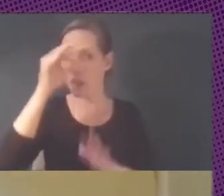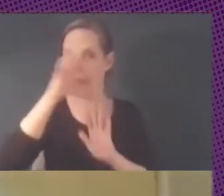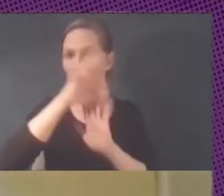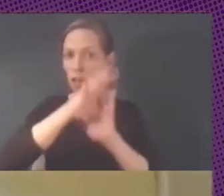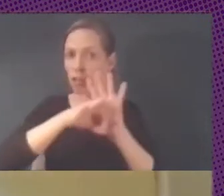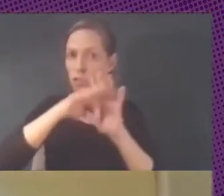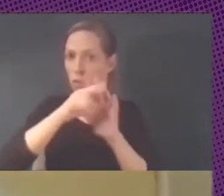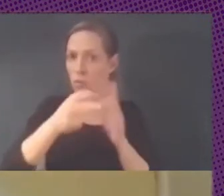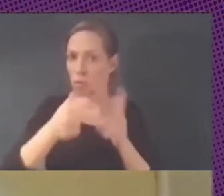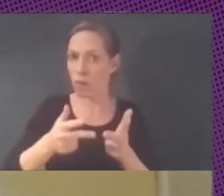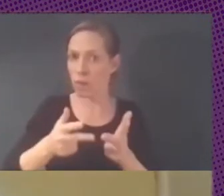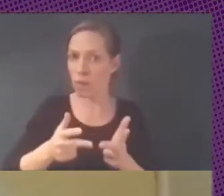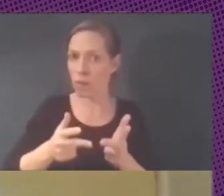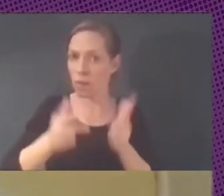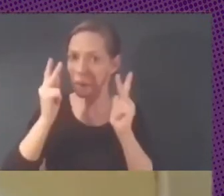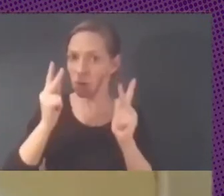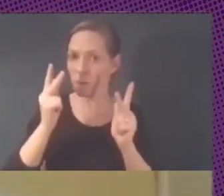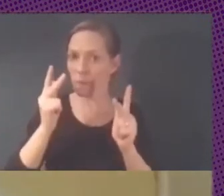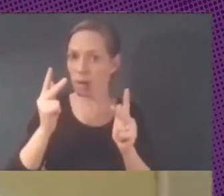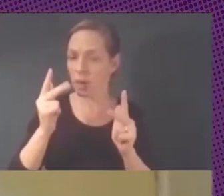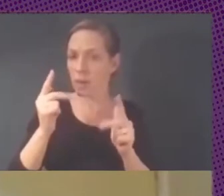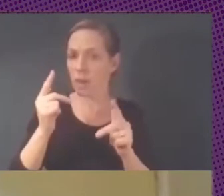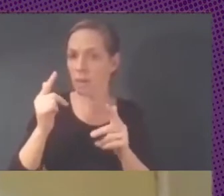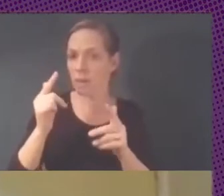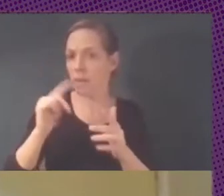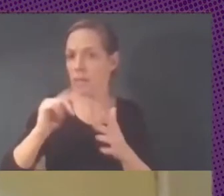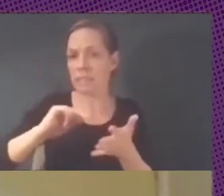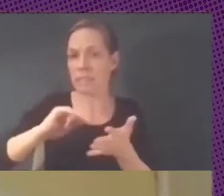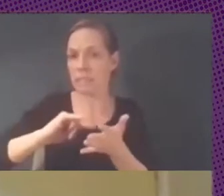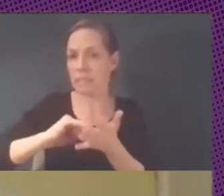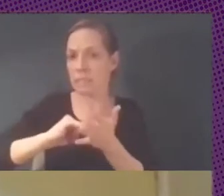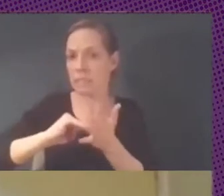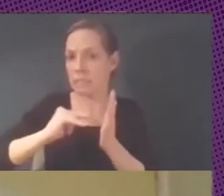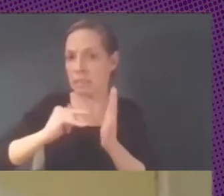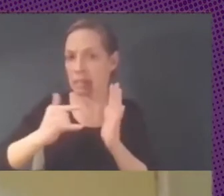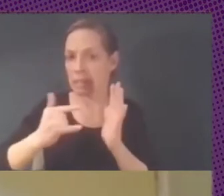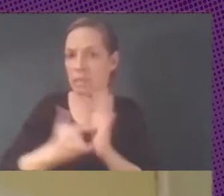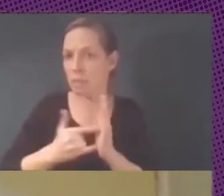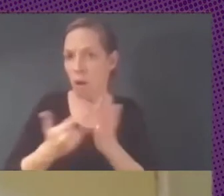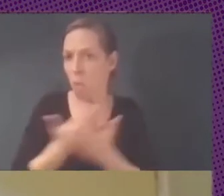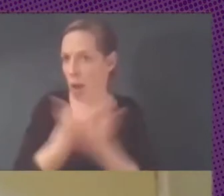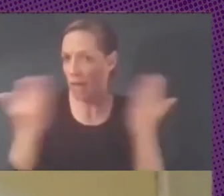en cualquier tipo de sistema o en cualquier situación